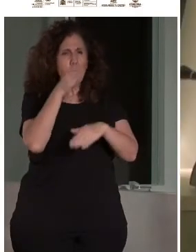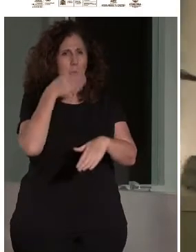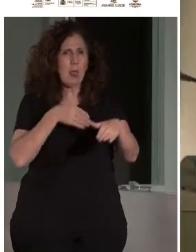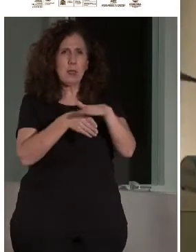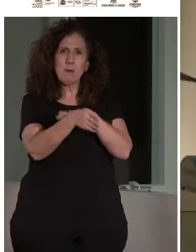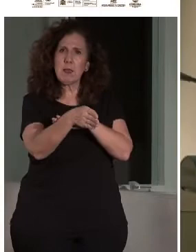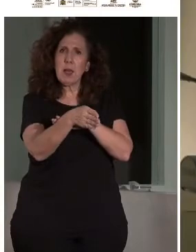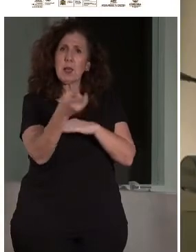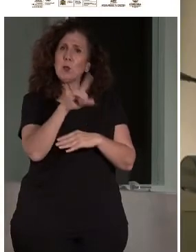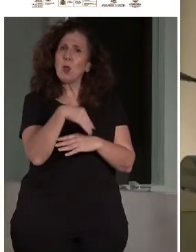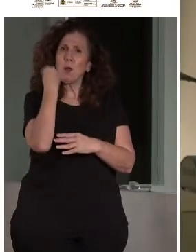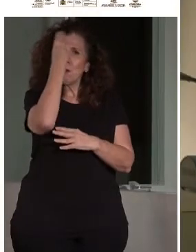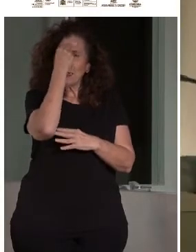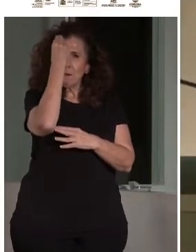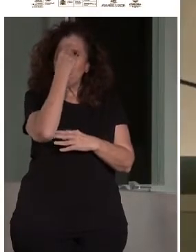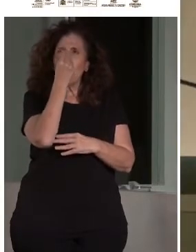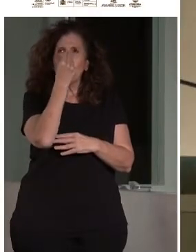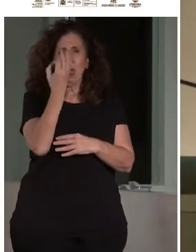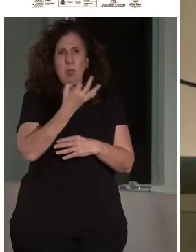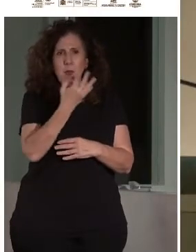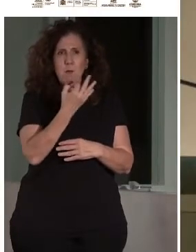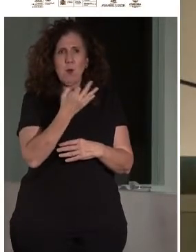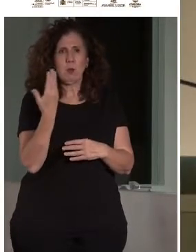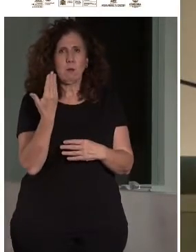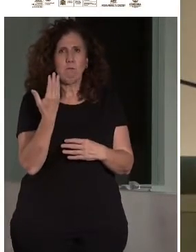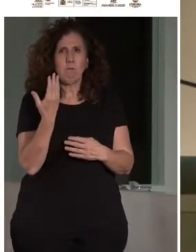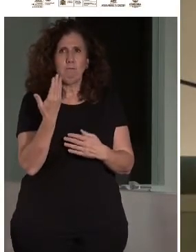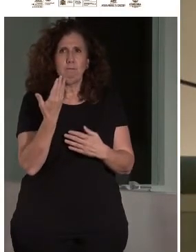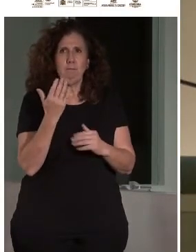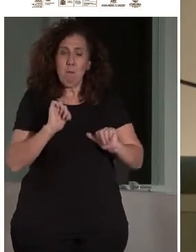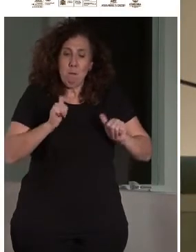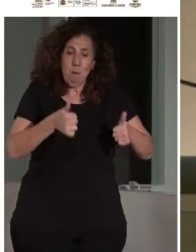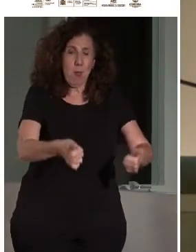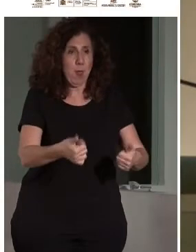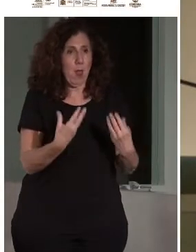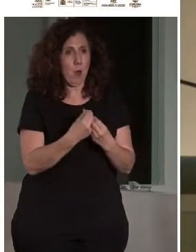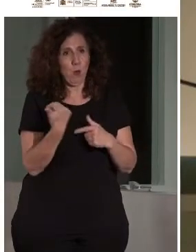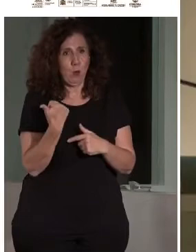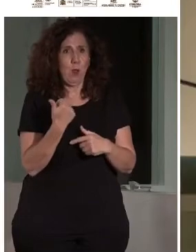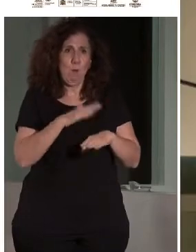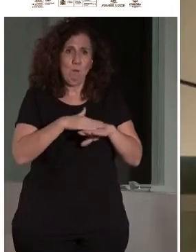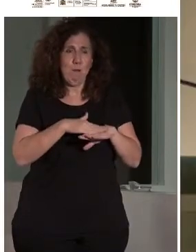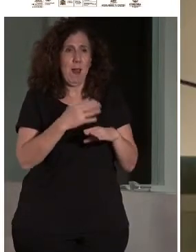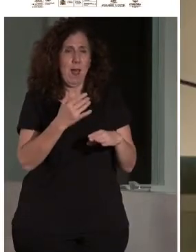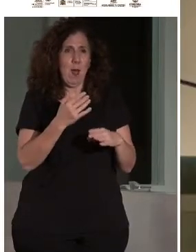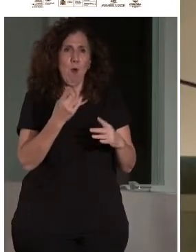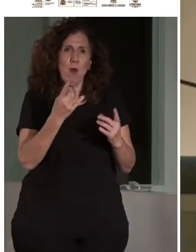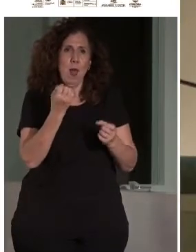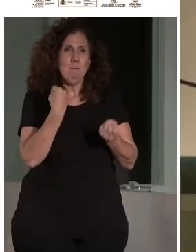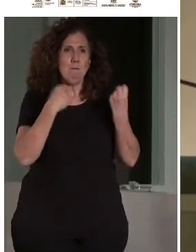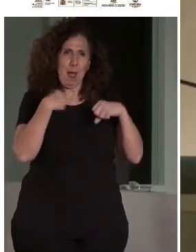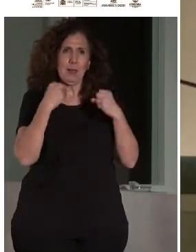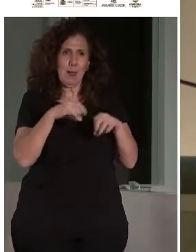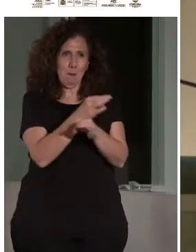y pensábamos que debíamos de empezar contigo. En este caso, no hay duda de que es una buena práctica sobre accesibilidad.